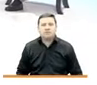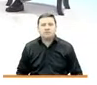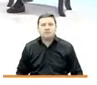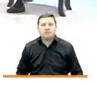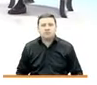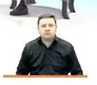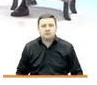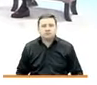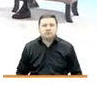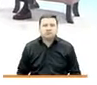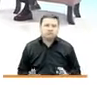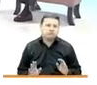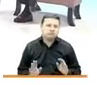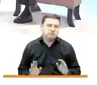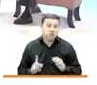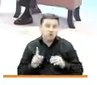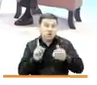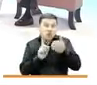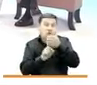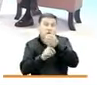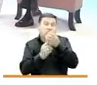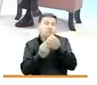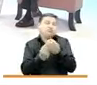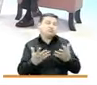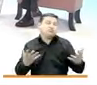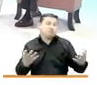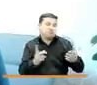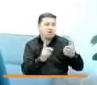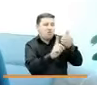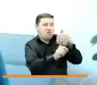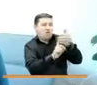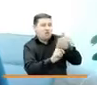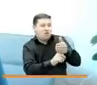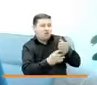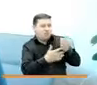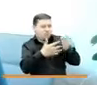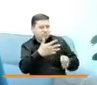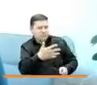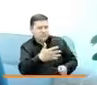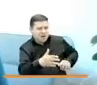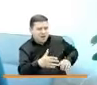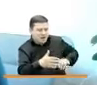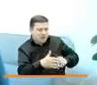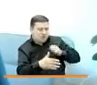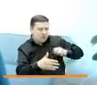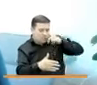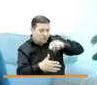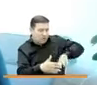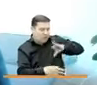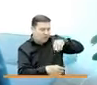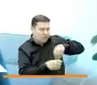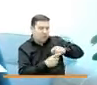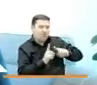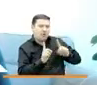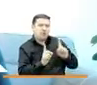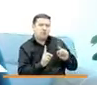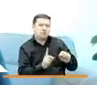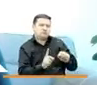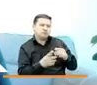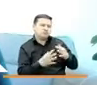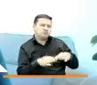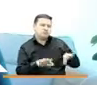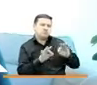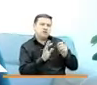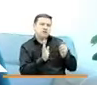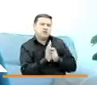Bueno, logros son muchísimos los que han habido en la Dirección de Archivos de los Derechos Humanos, pero hay uno que es bien importante